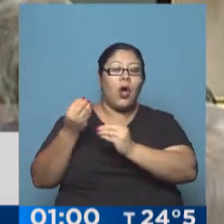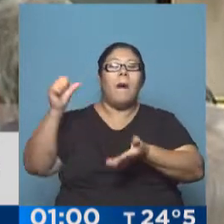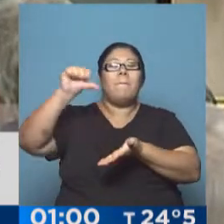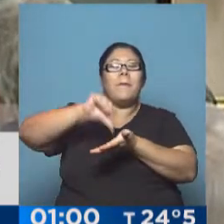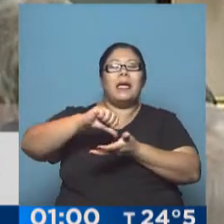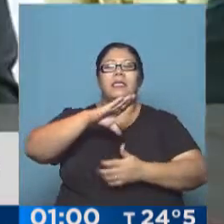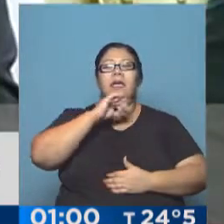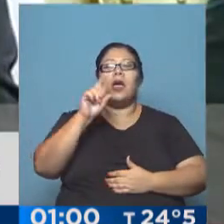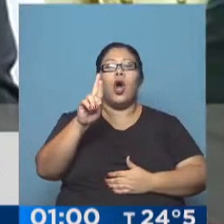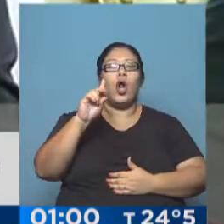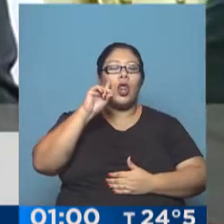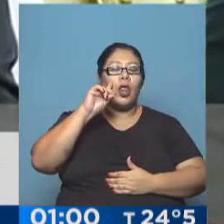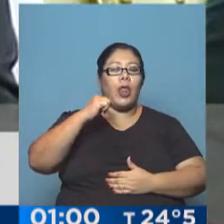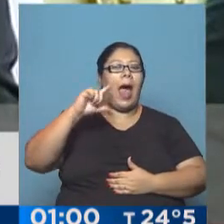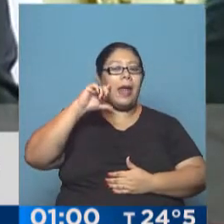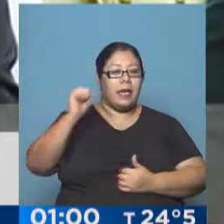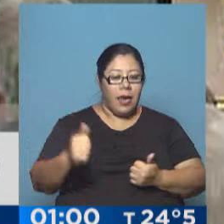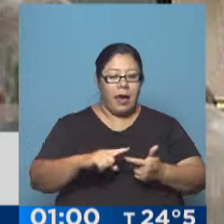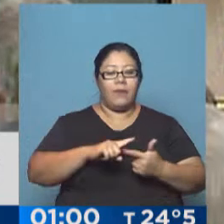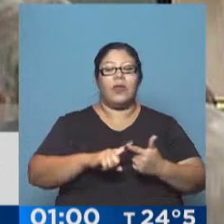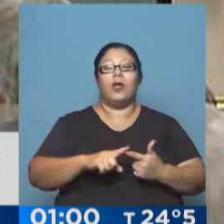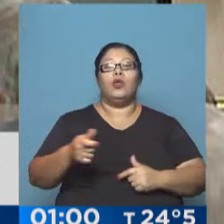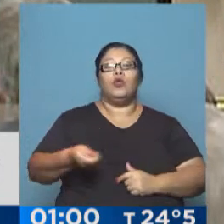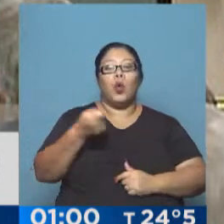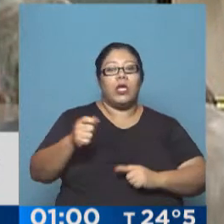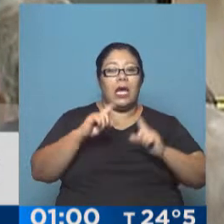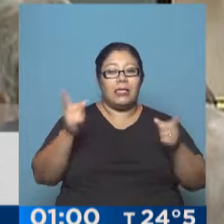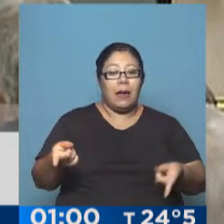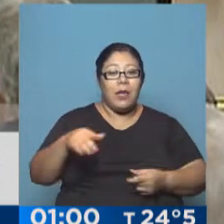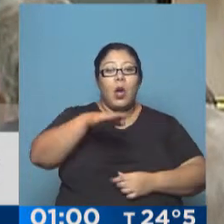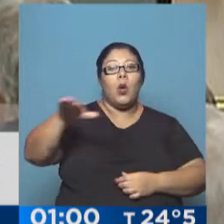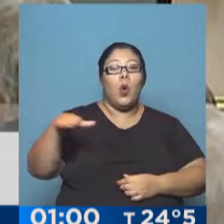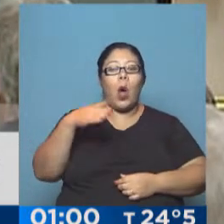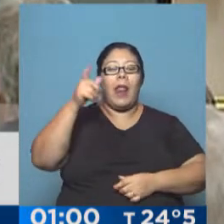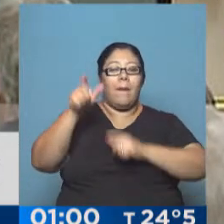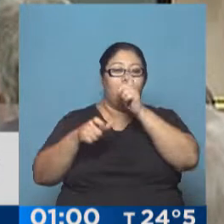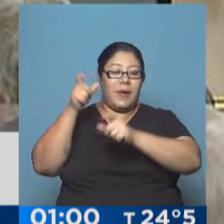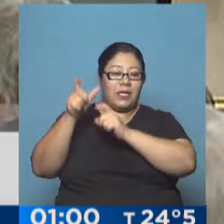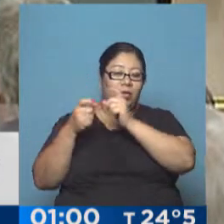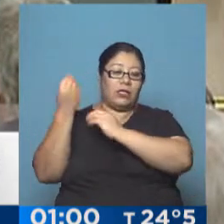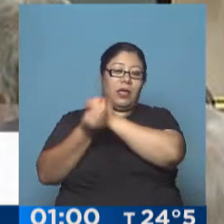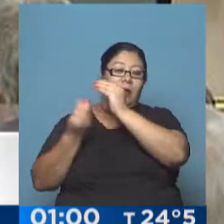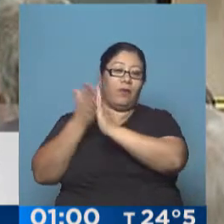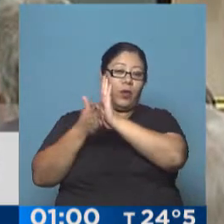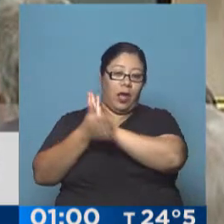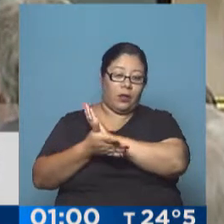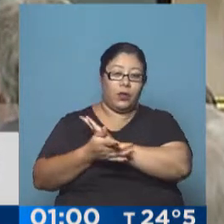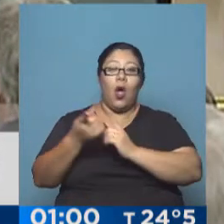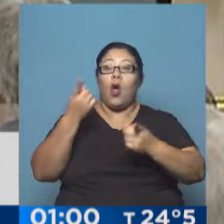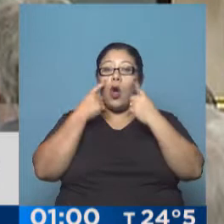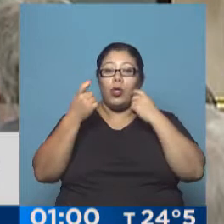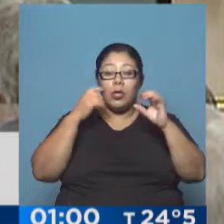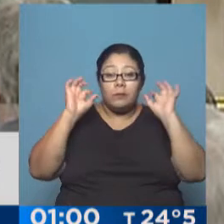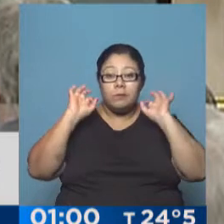en Turquía, en los campos de refugiados, después de los controles necesarios